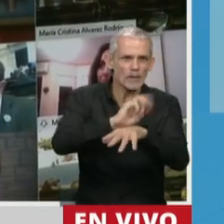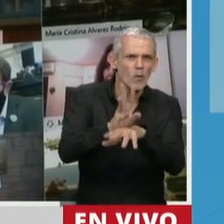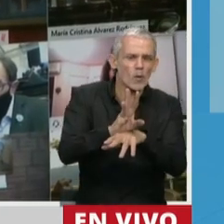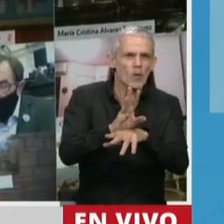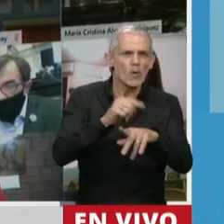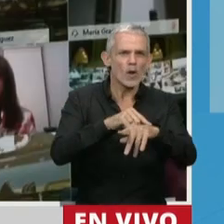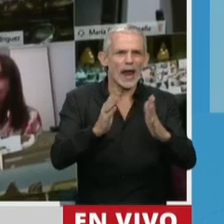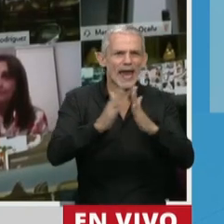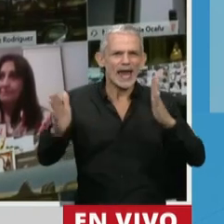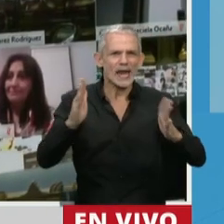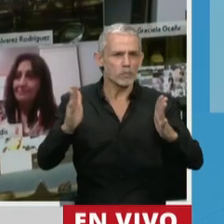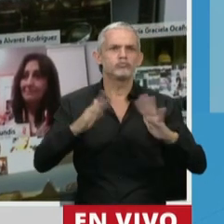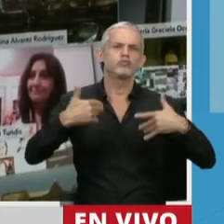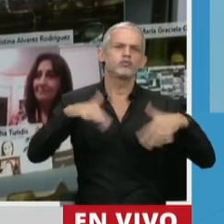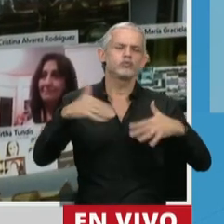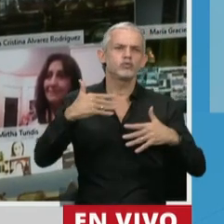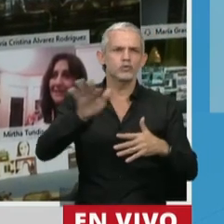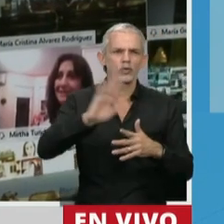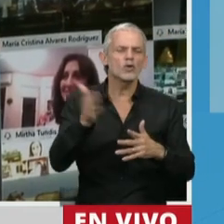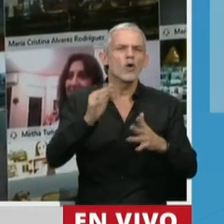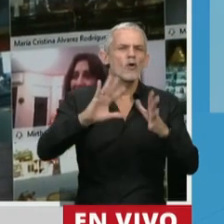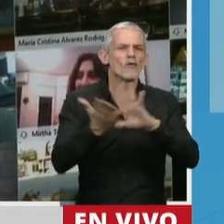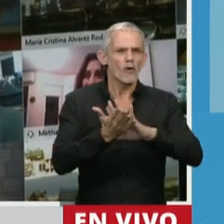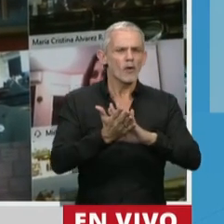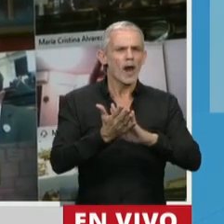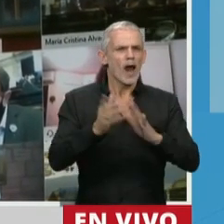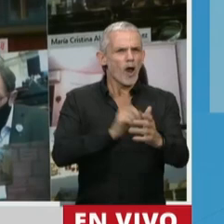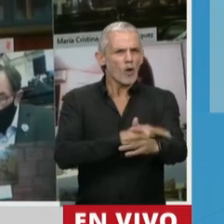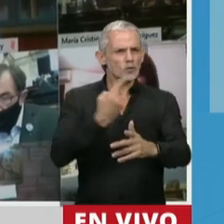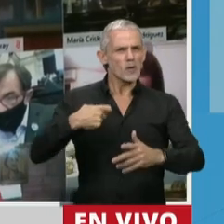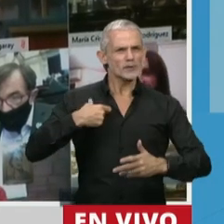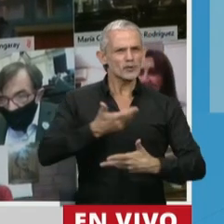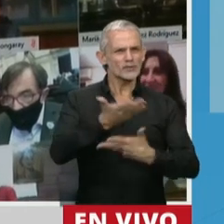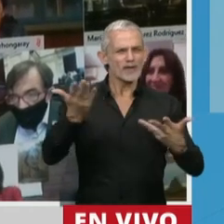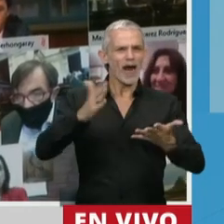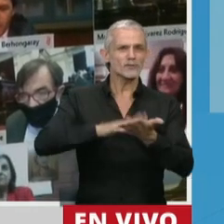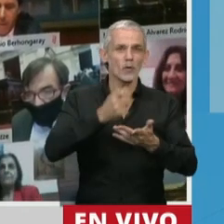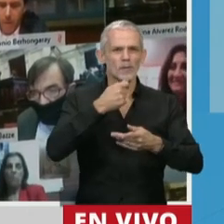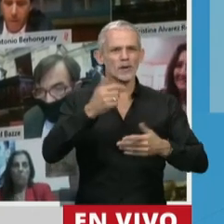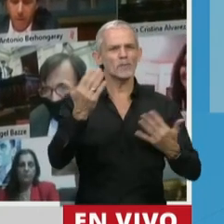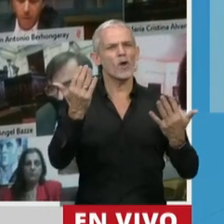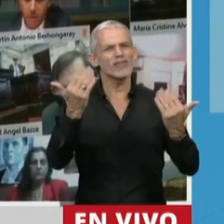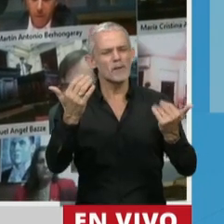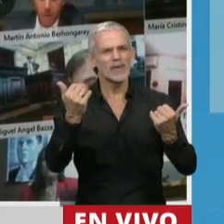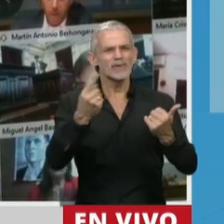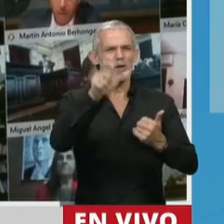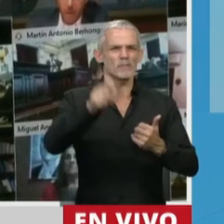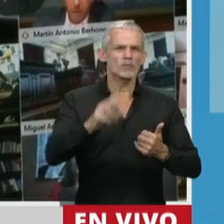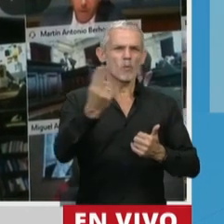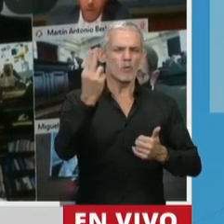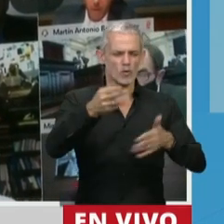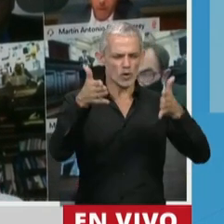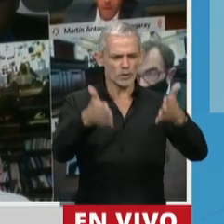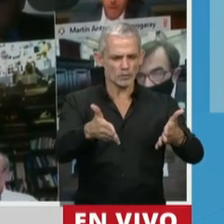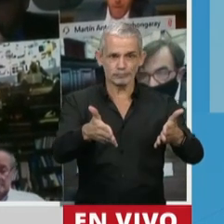epocal porque todos los rituales que nuestras sociedades han construido para despedir a un ser querido,